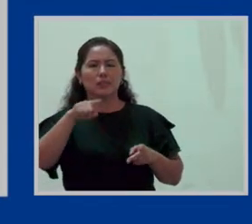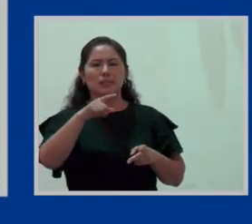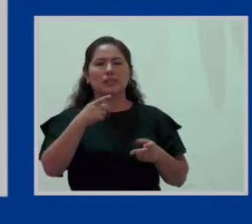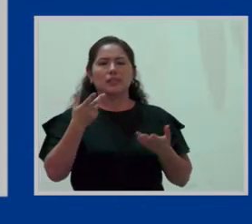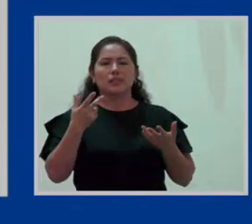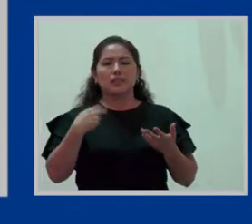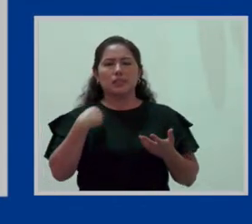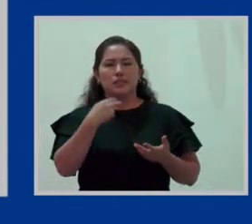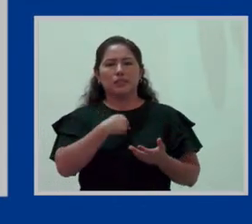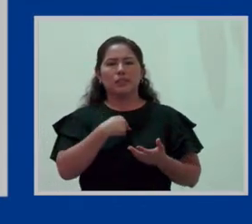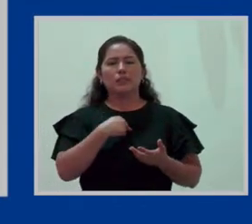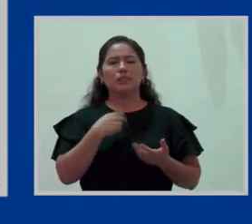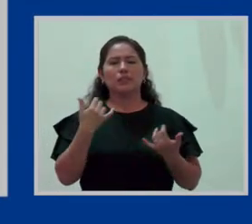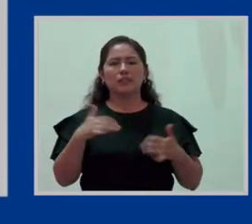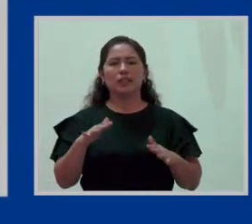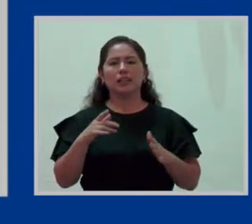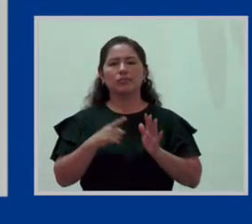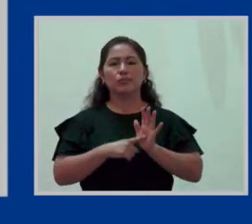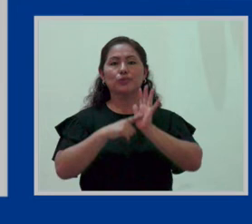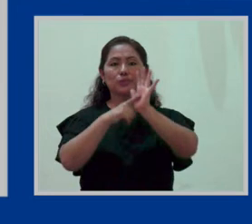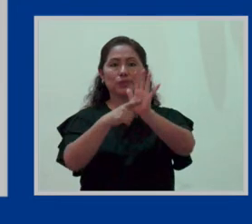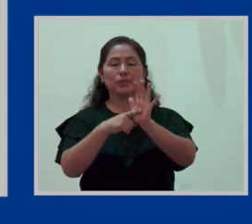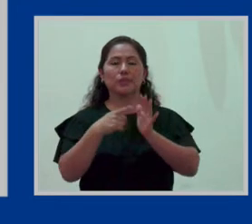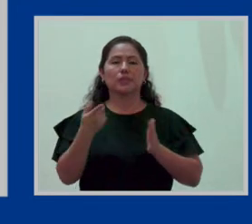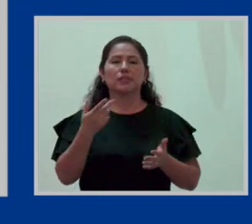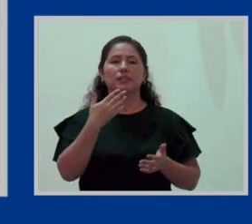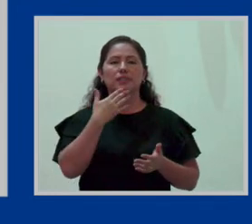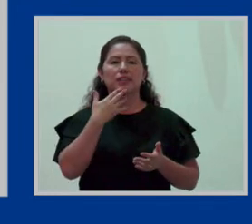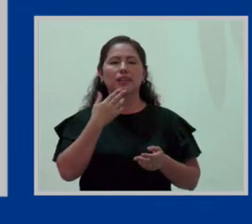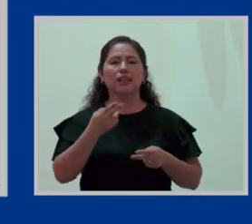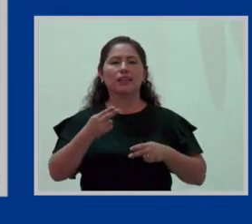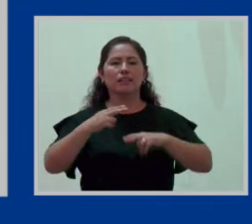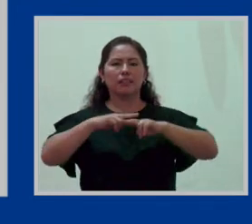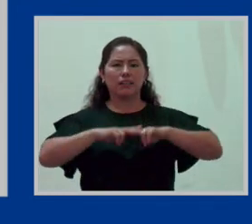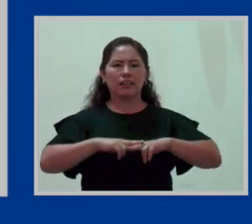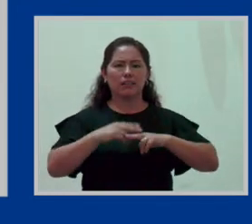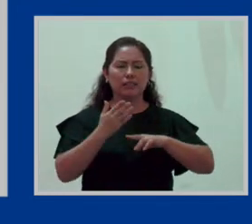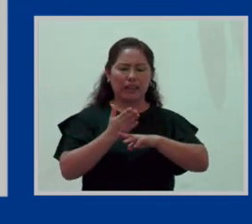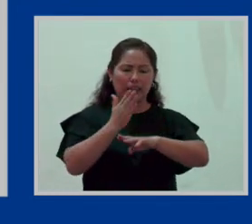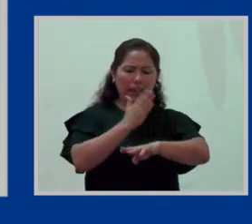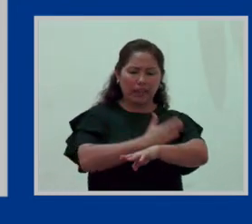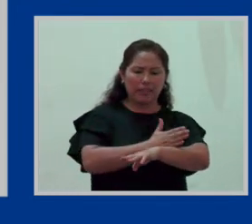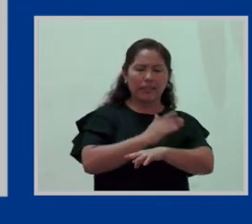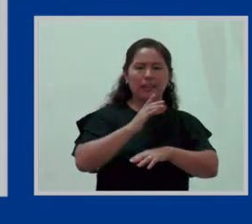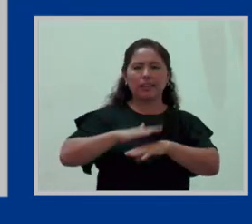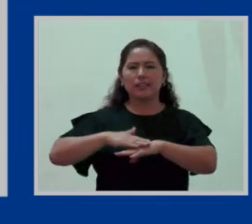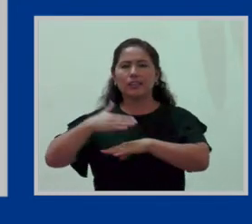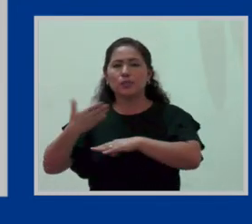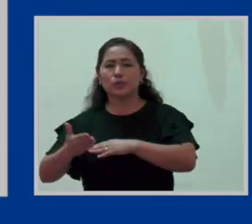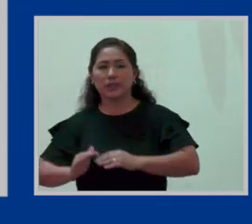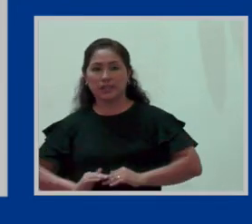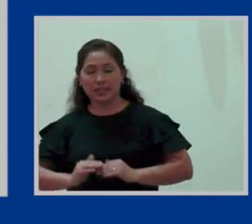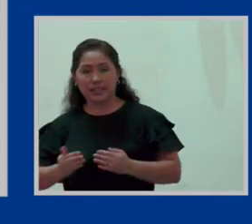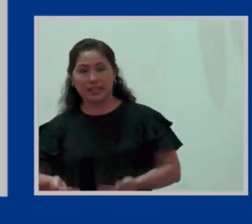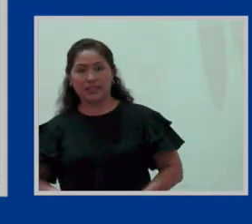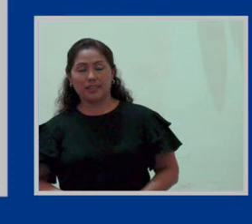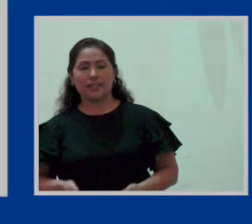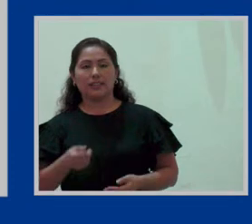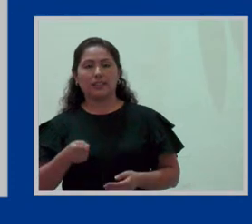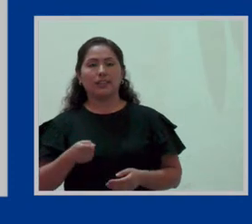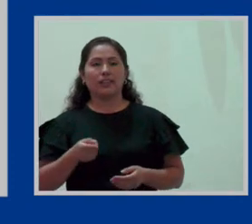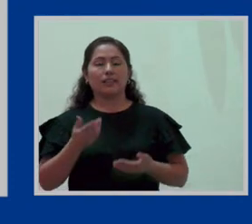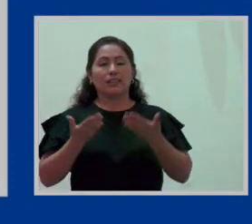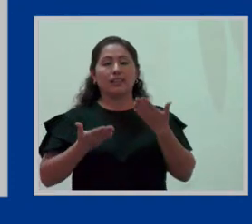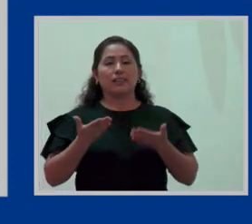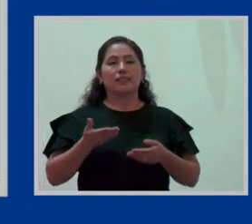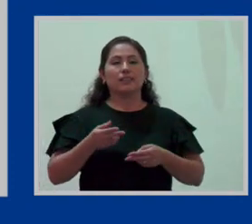uno al que ya han hecho alusión que es el descanso pre y post natal bien que tal vez es el descanso